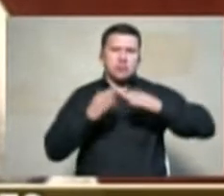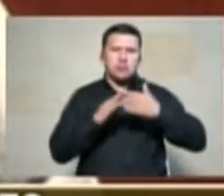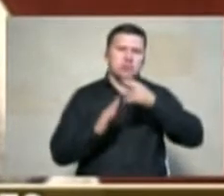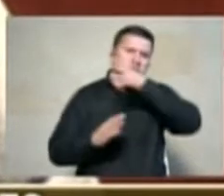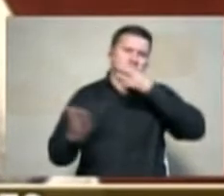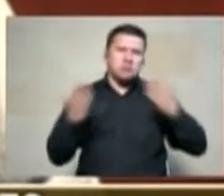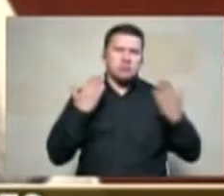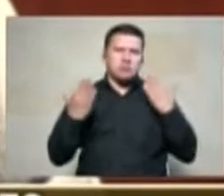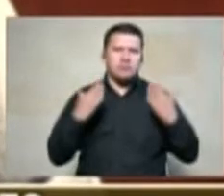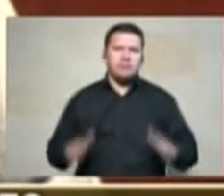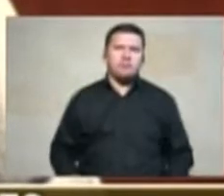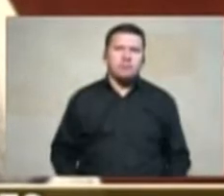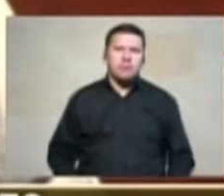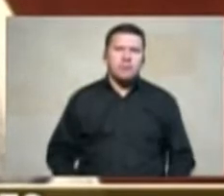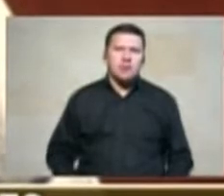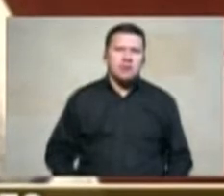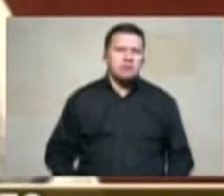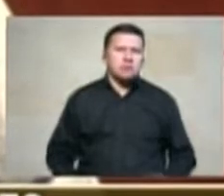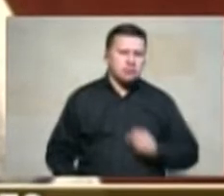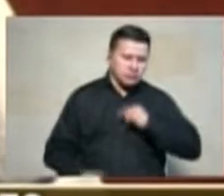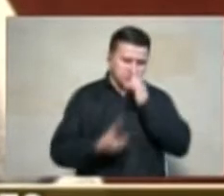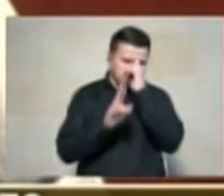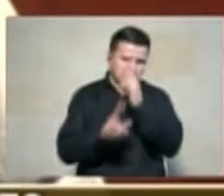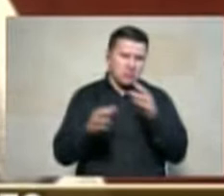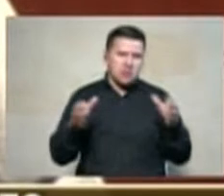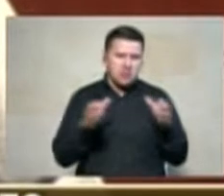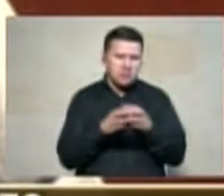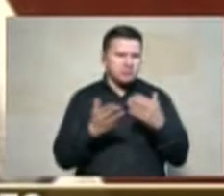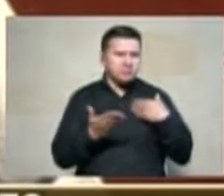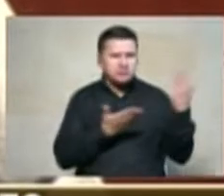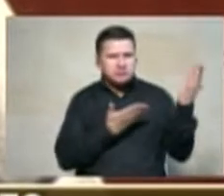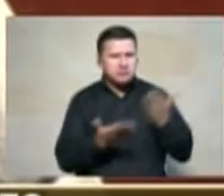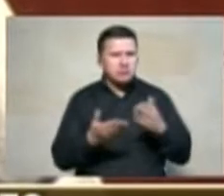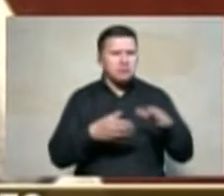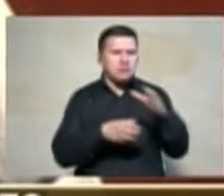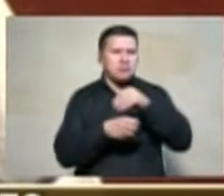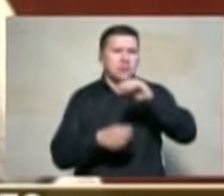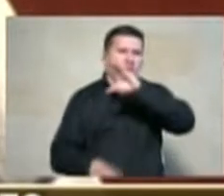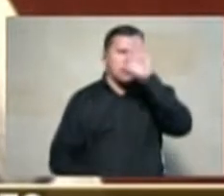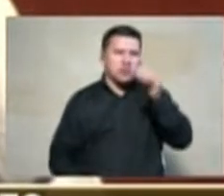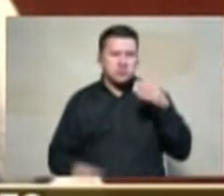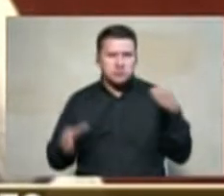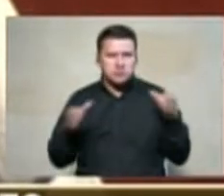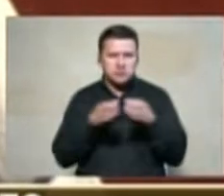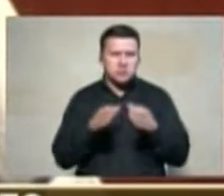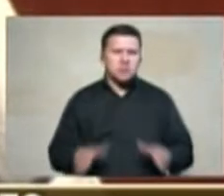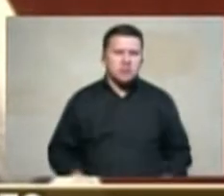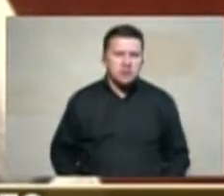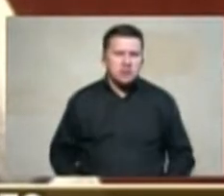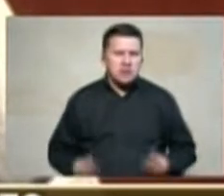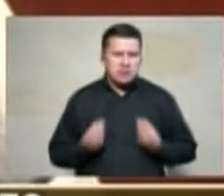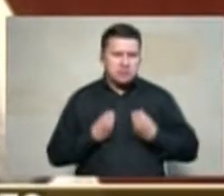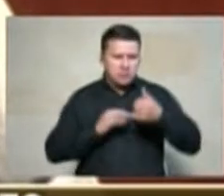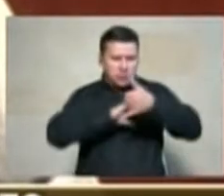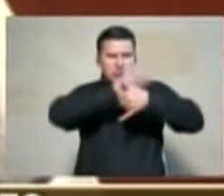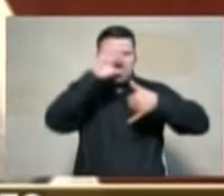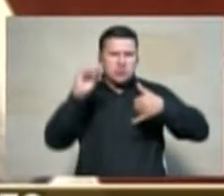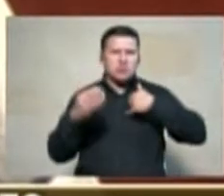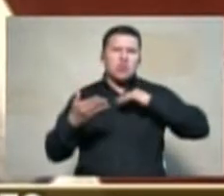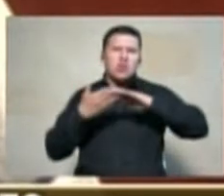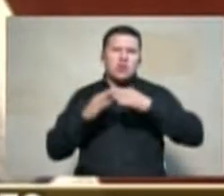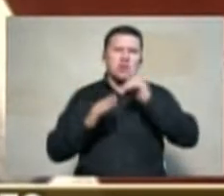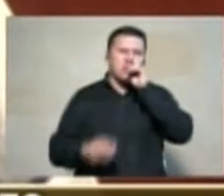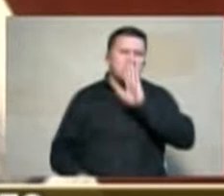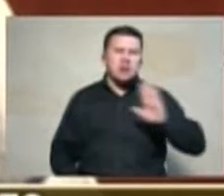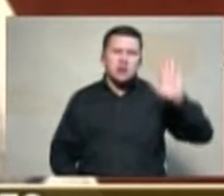campesinas muy respetuosamente nos hemos venido organizando en la costa caribe y con otras comunidades a nivel